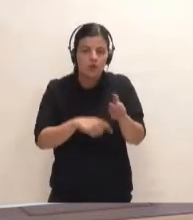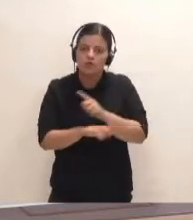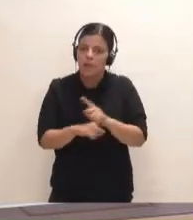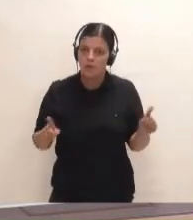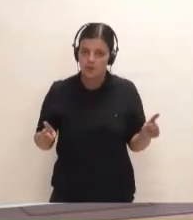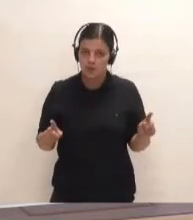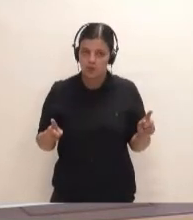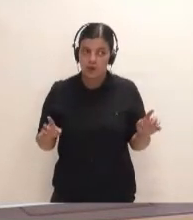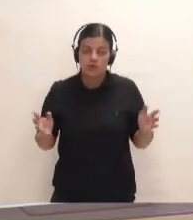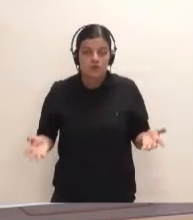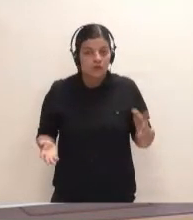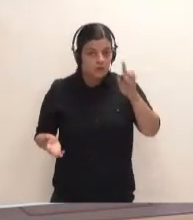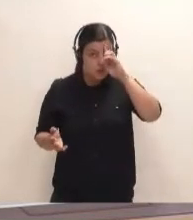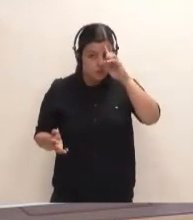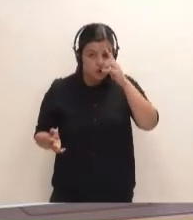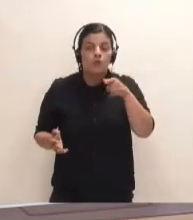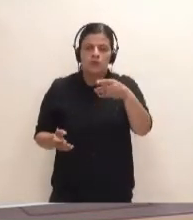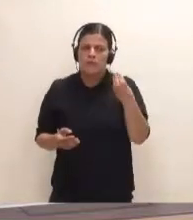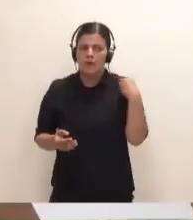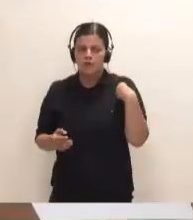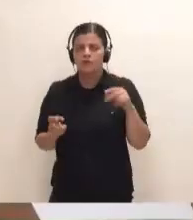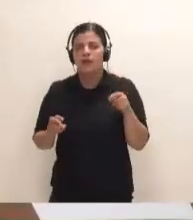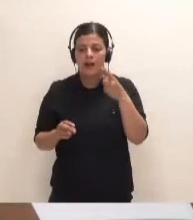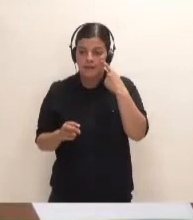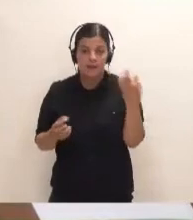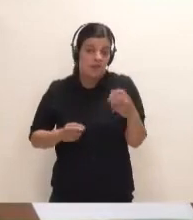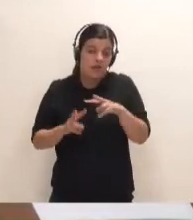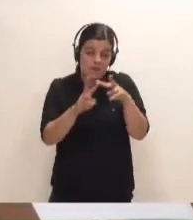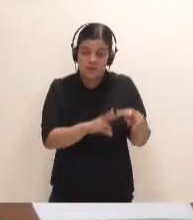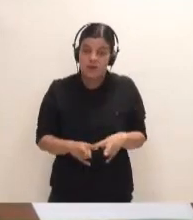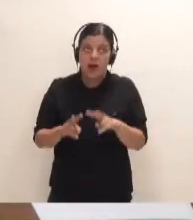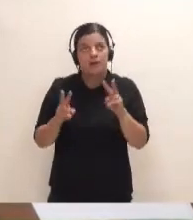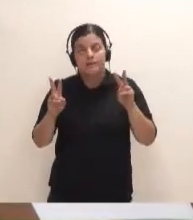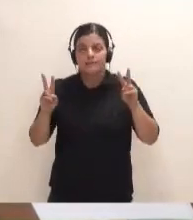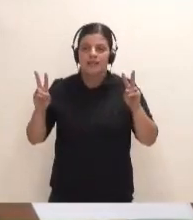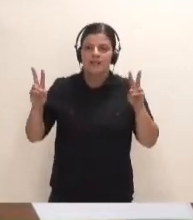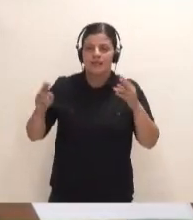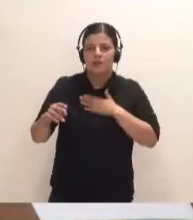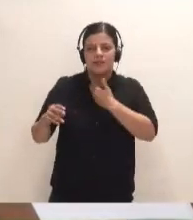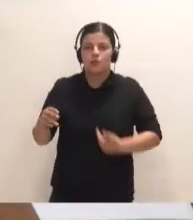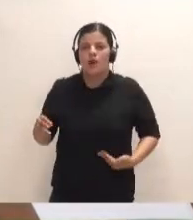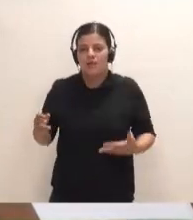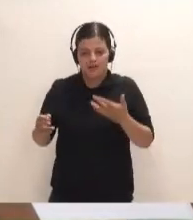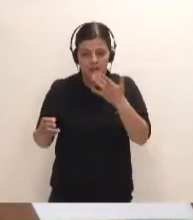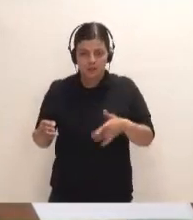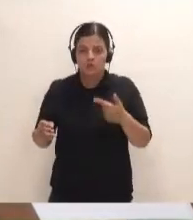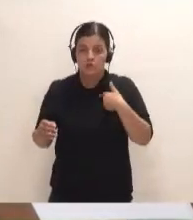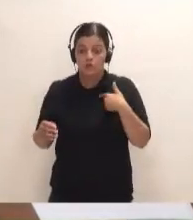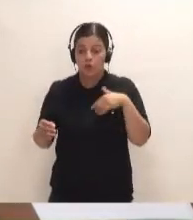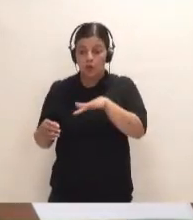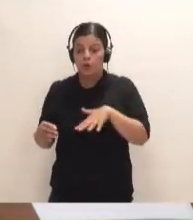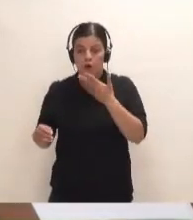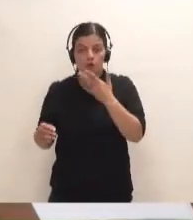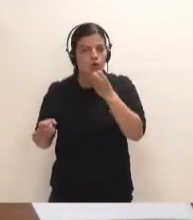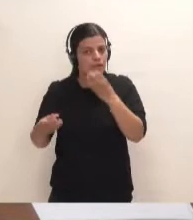sea, no sé, sinceramente, cuando usted me pregunta eso sobre habría que investigar la titularidad, yo le digo que como el municipio lo conozco bien, no